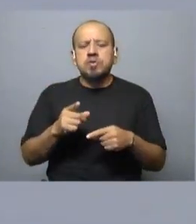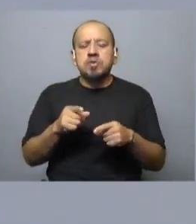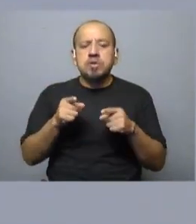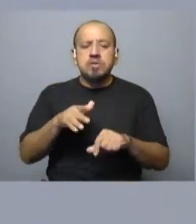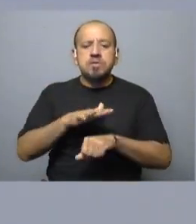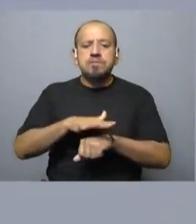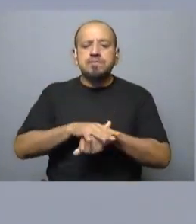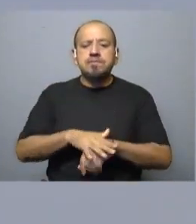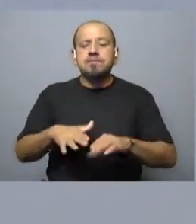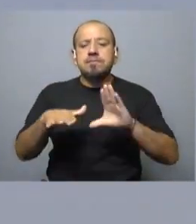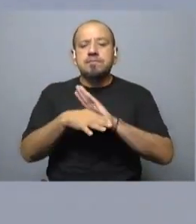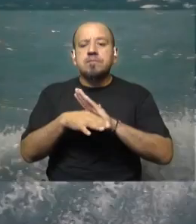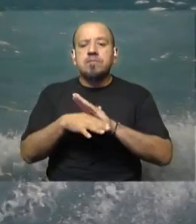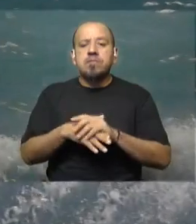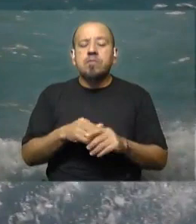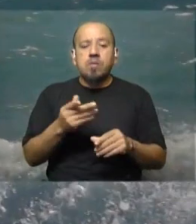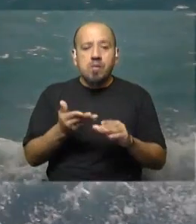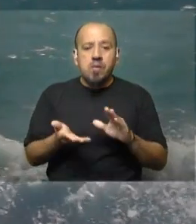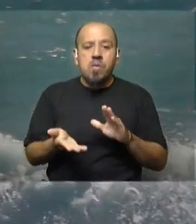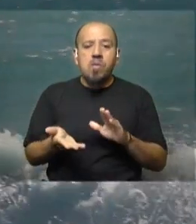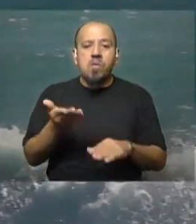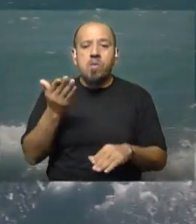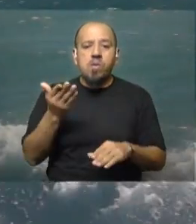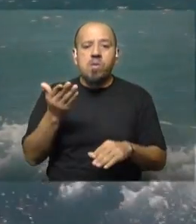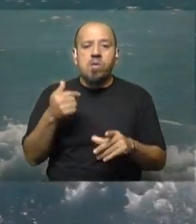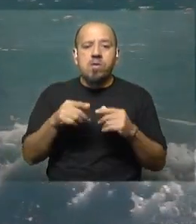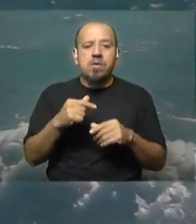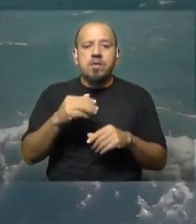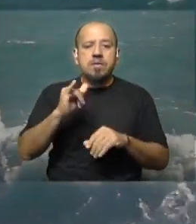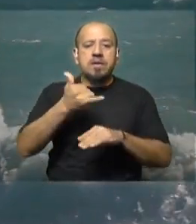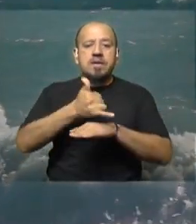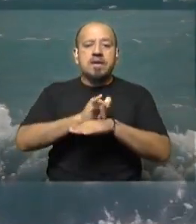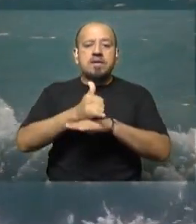coincide con el incremento en la actividad de kitesurf.